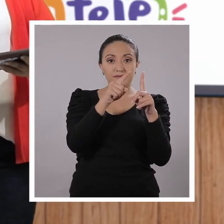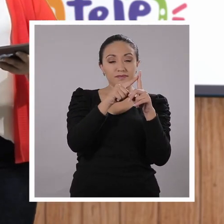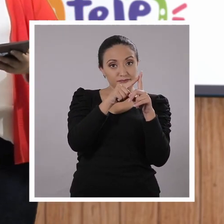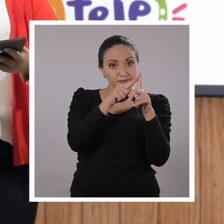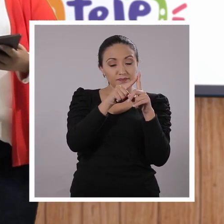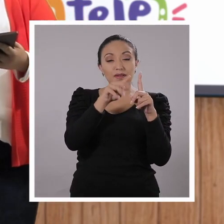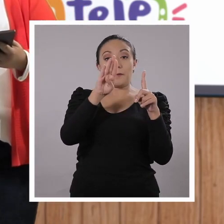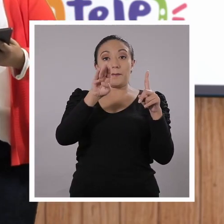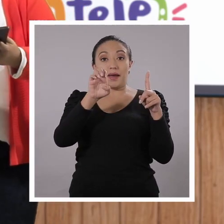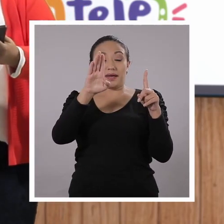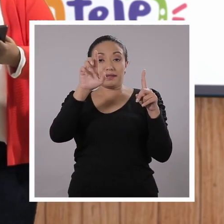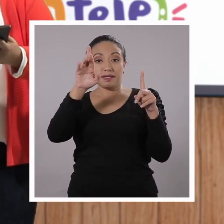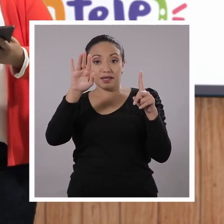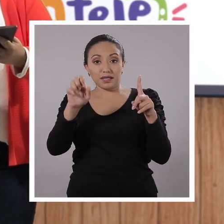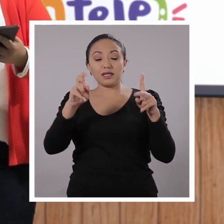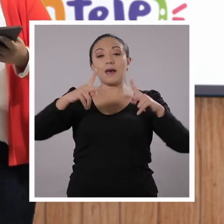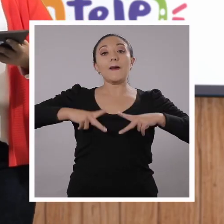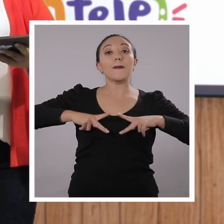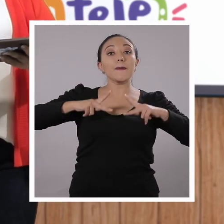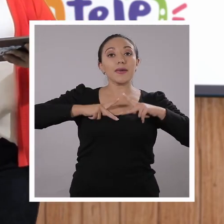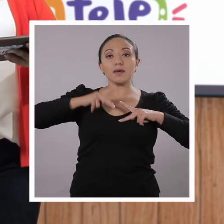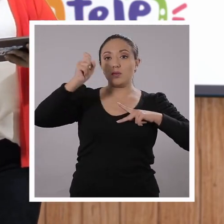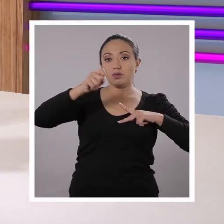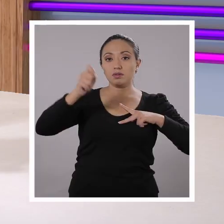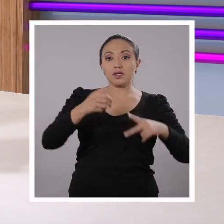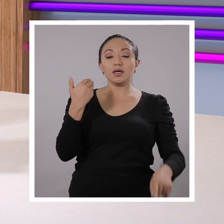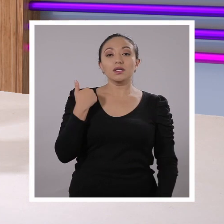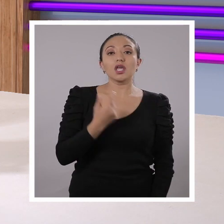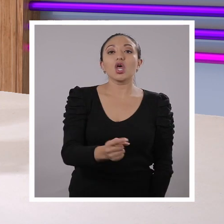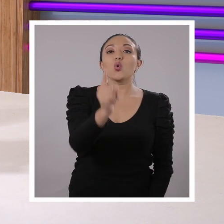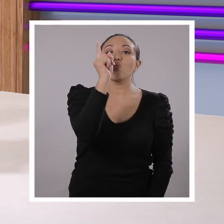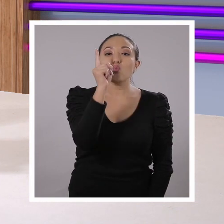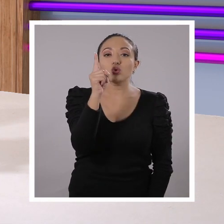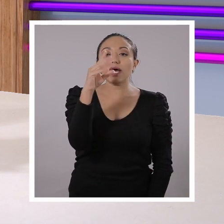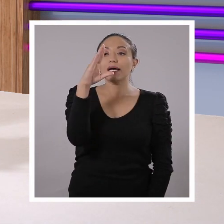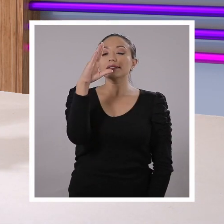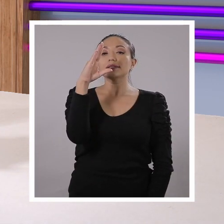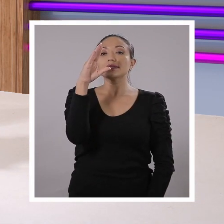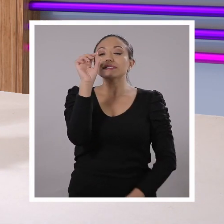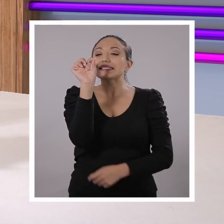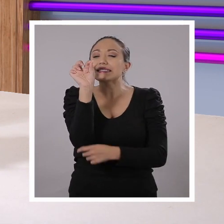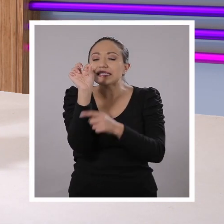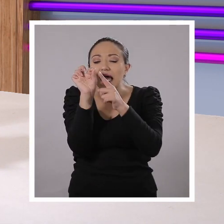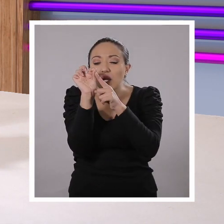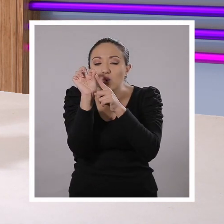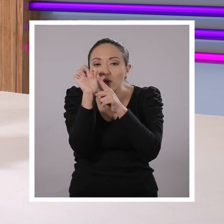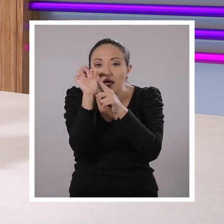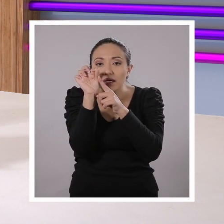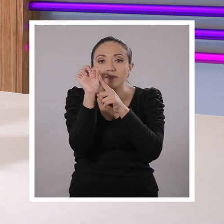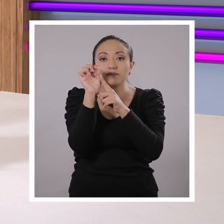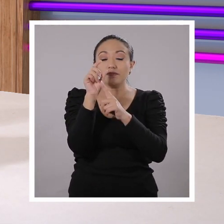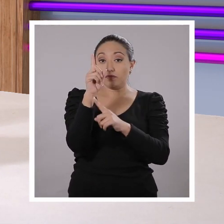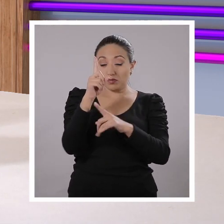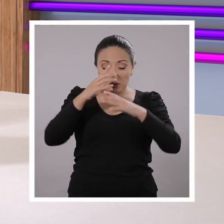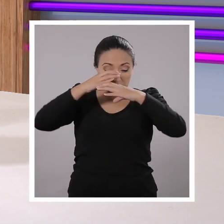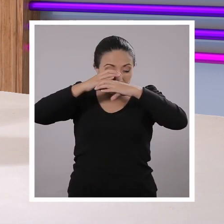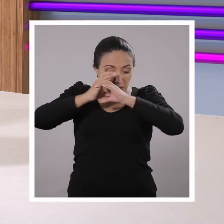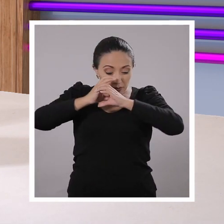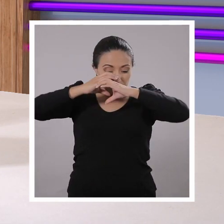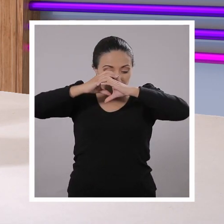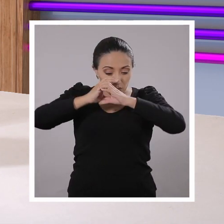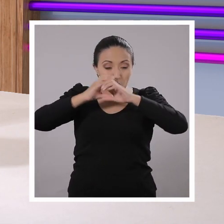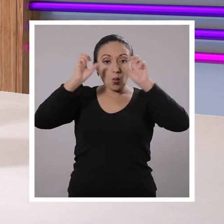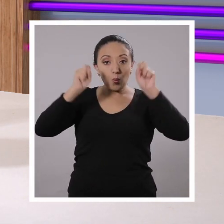Muy bien. Las bacterias son seres vivos que contienen solo una célula. Bajo el microscopio